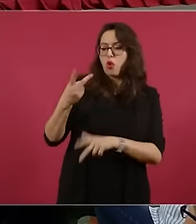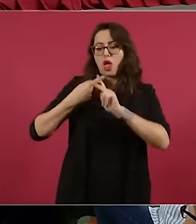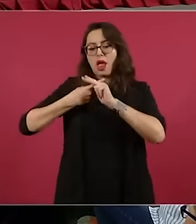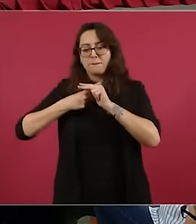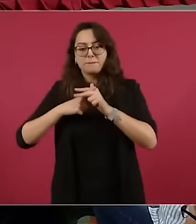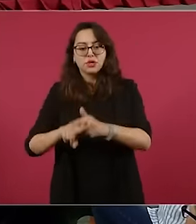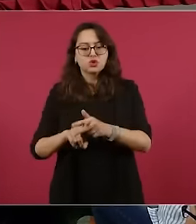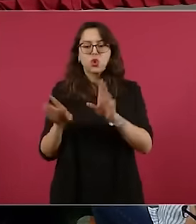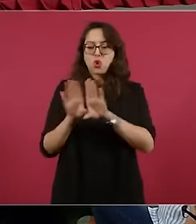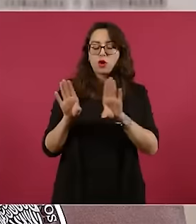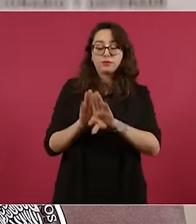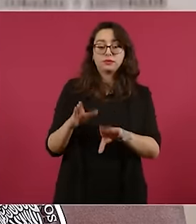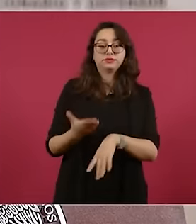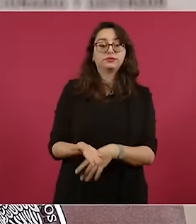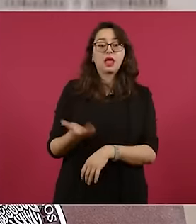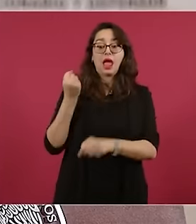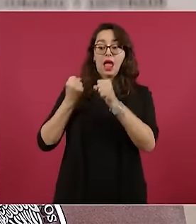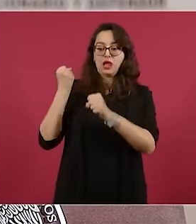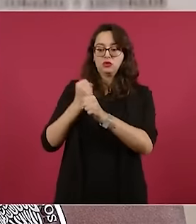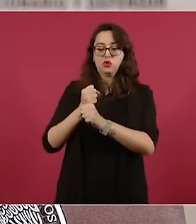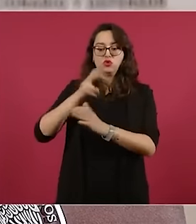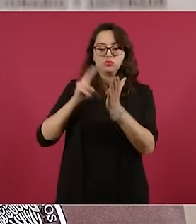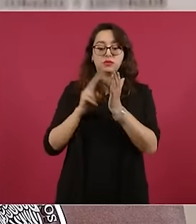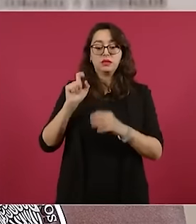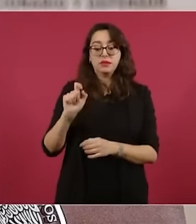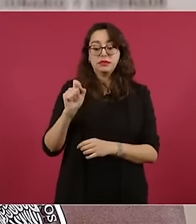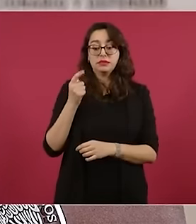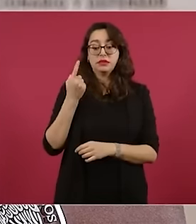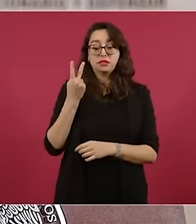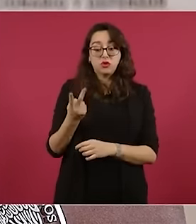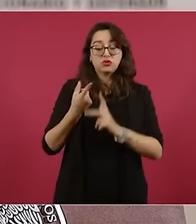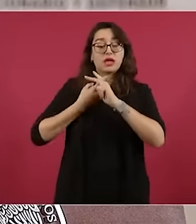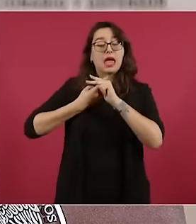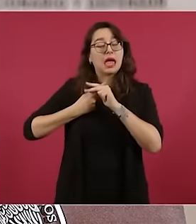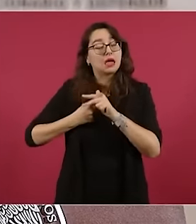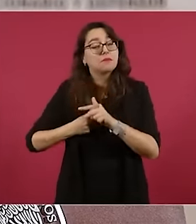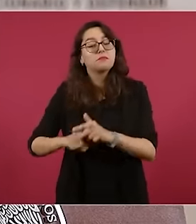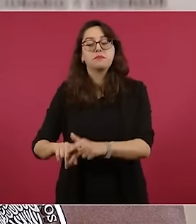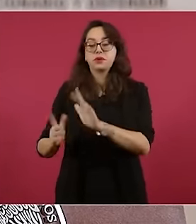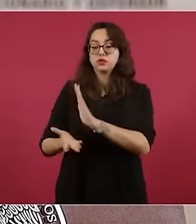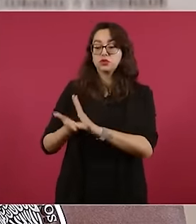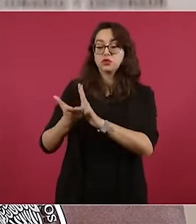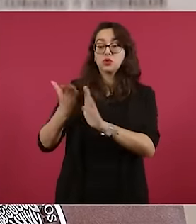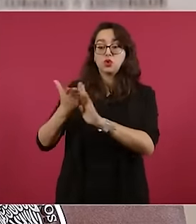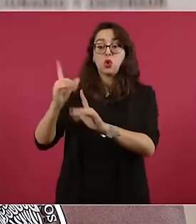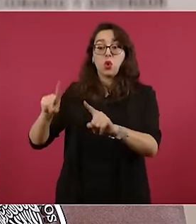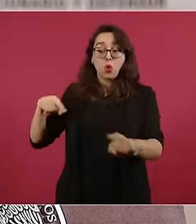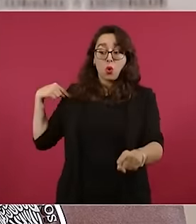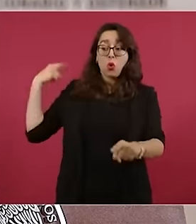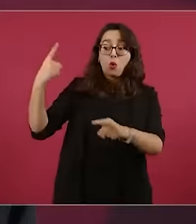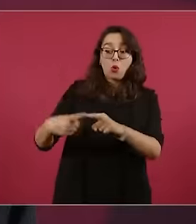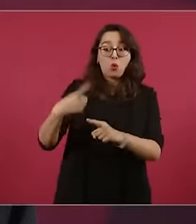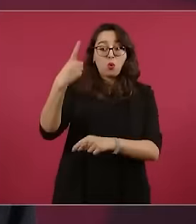En septiembre de 2022 se inició la construcción del acueducto El Cuchillo 2. Para el 13 de septiembre de 2023, el